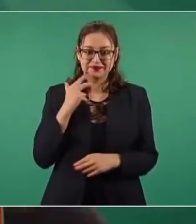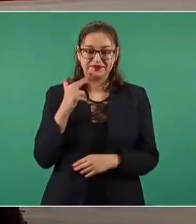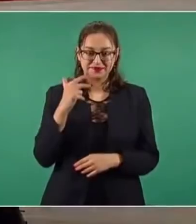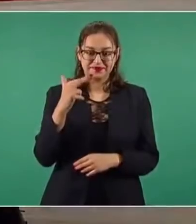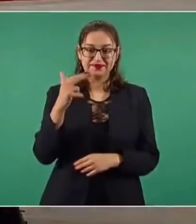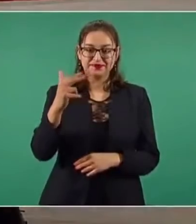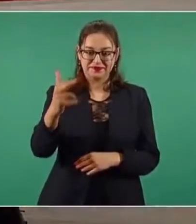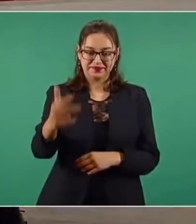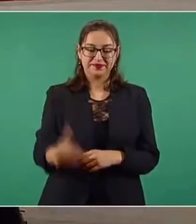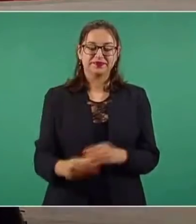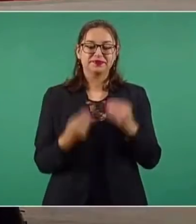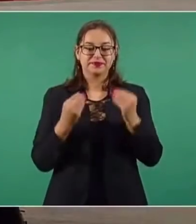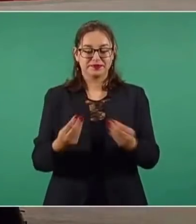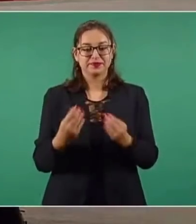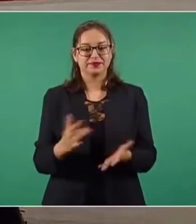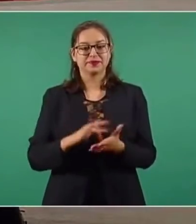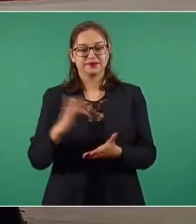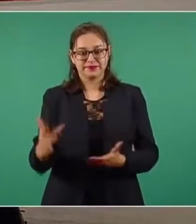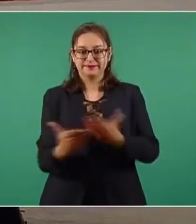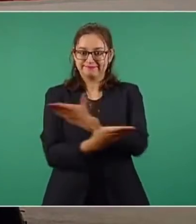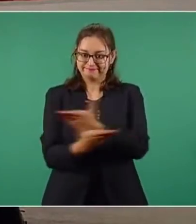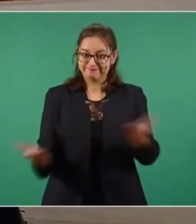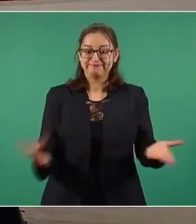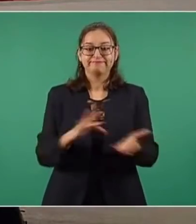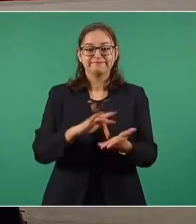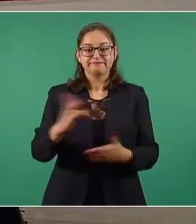Muchísimas gracias, señor presidente y gracias a ustedes.